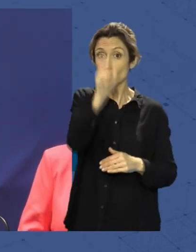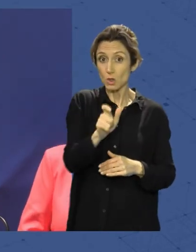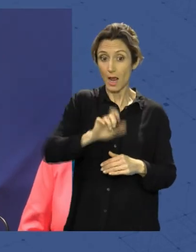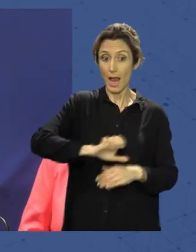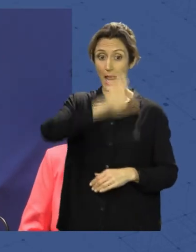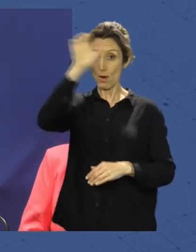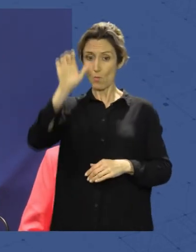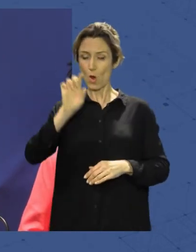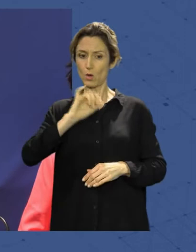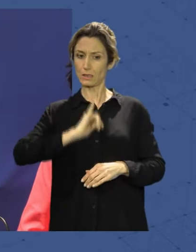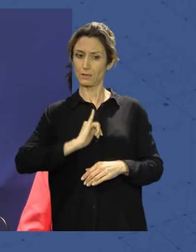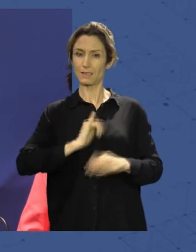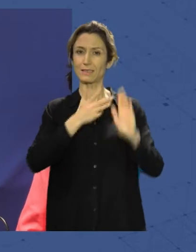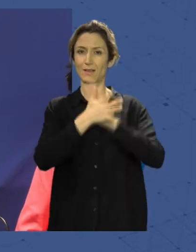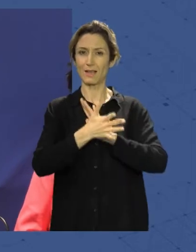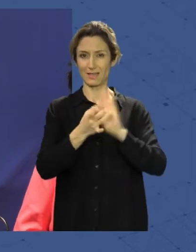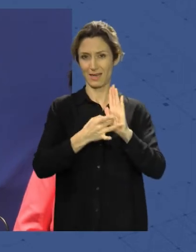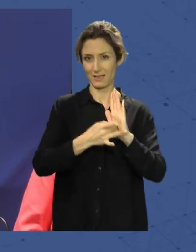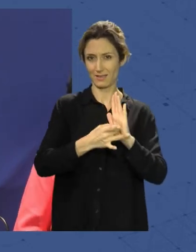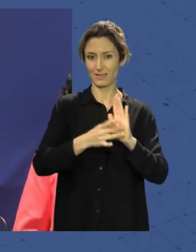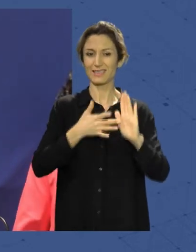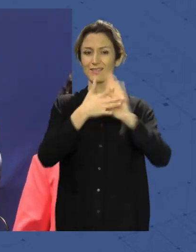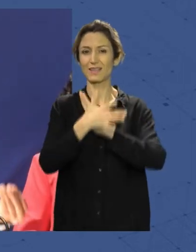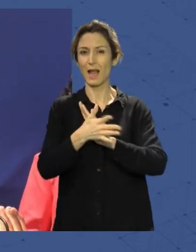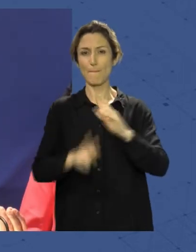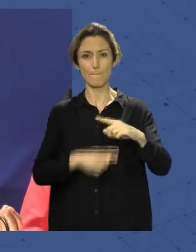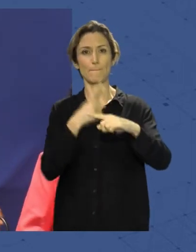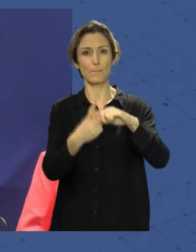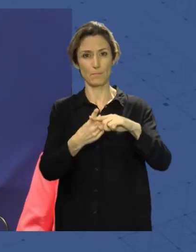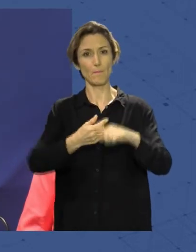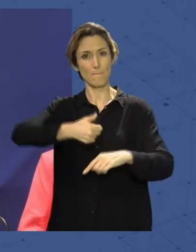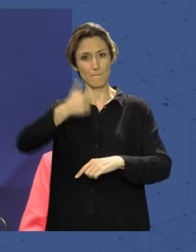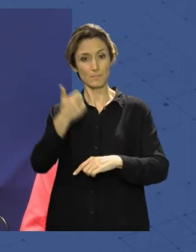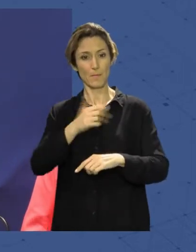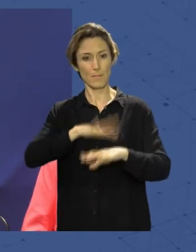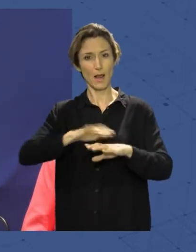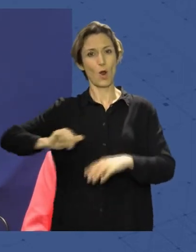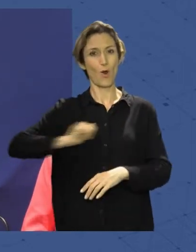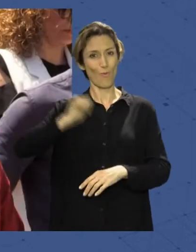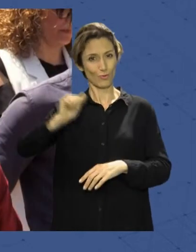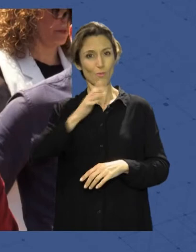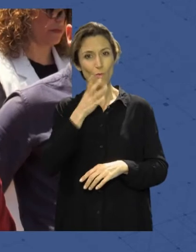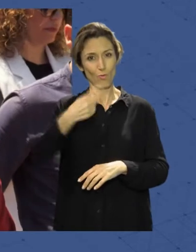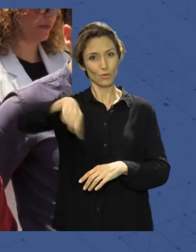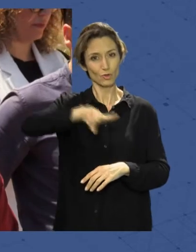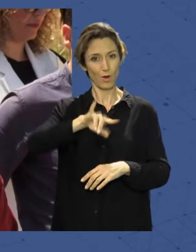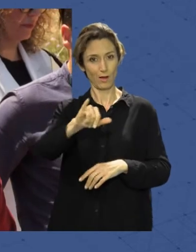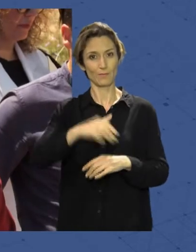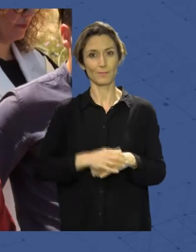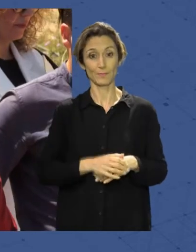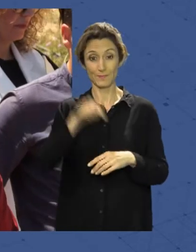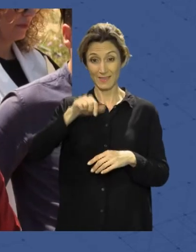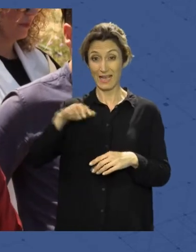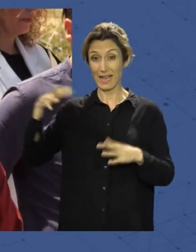significa una garantía, significa un plus más de oportunidad que podéis tener. En estos 37